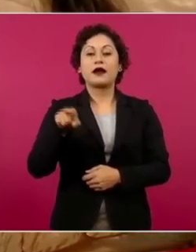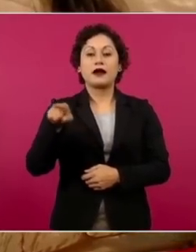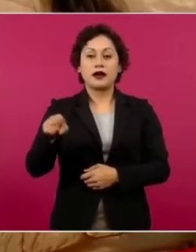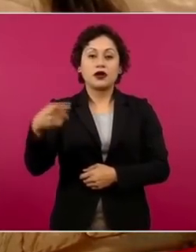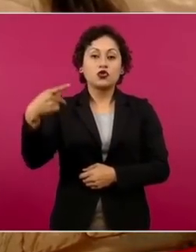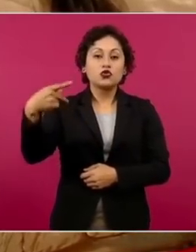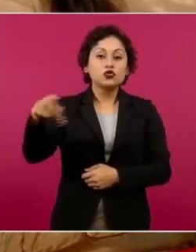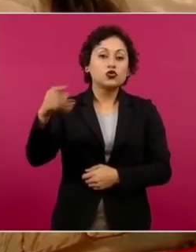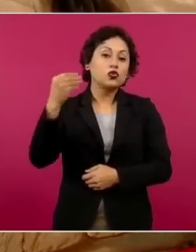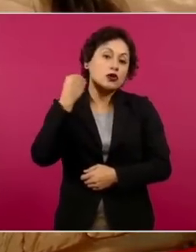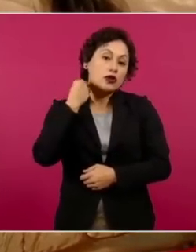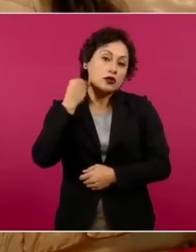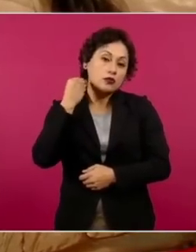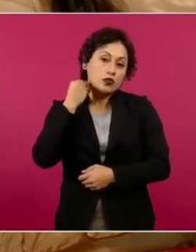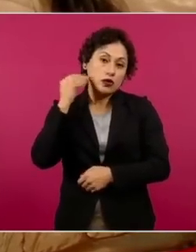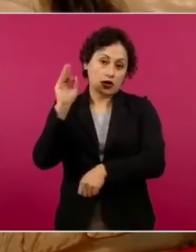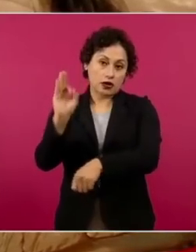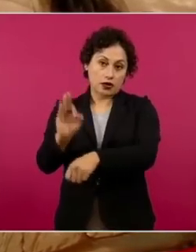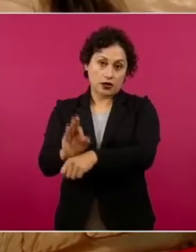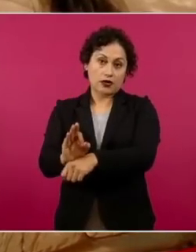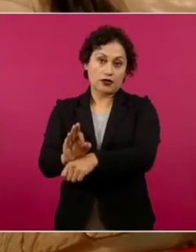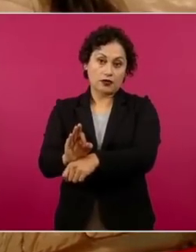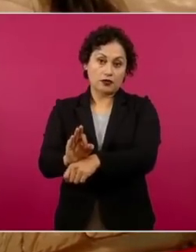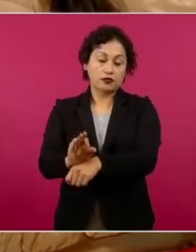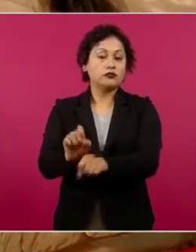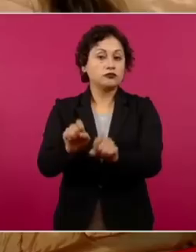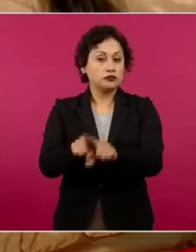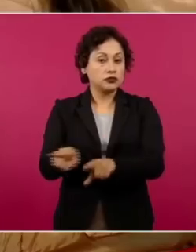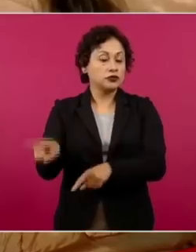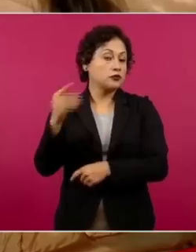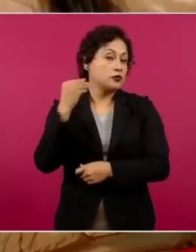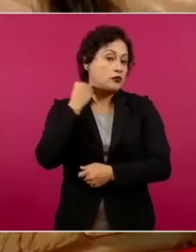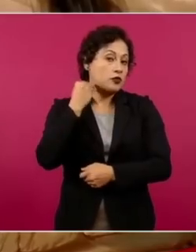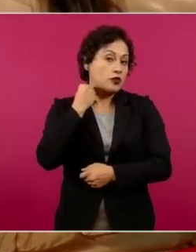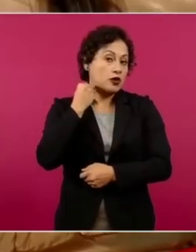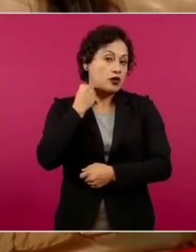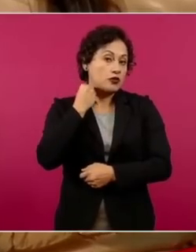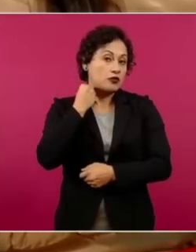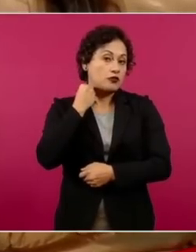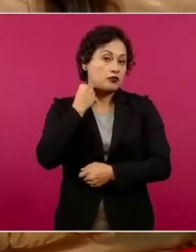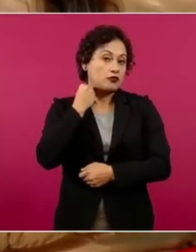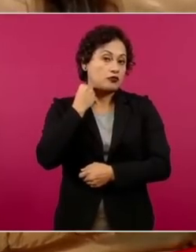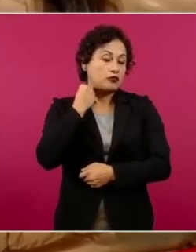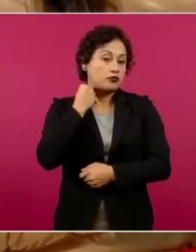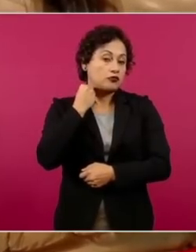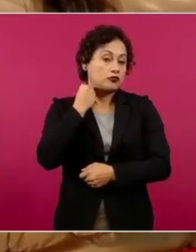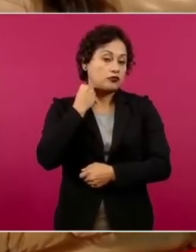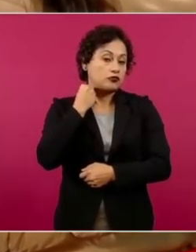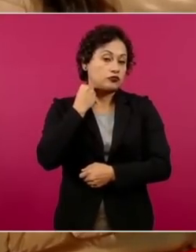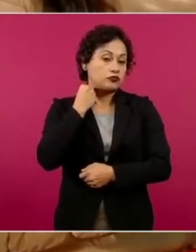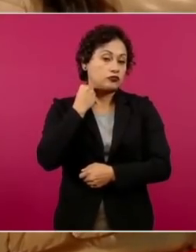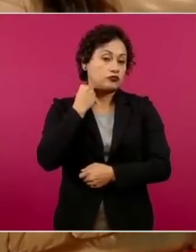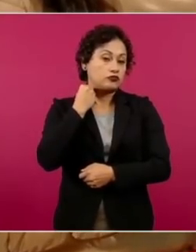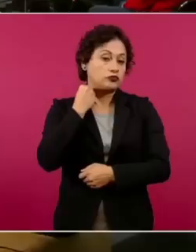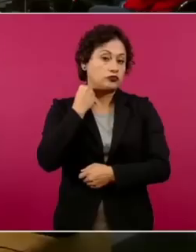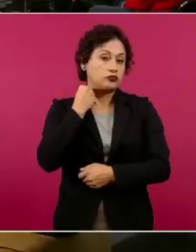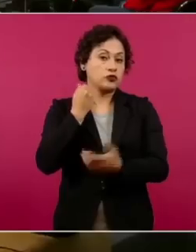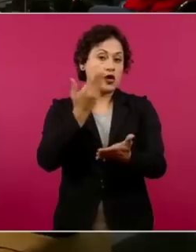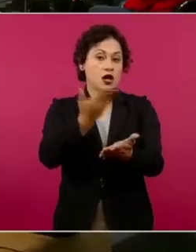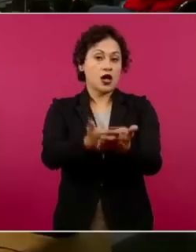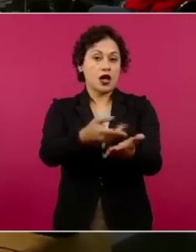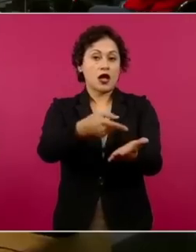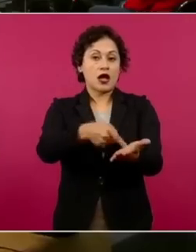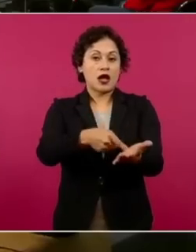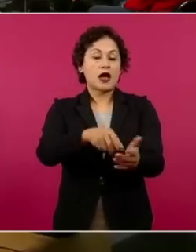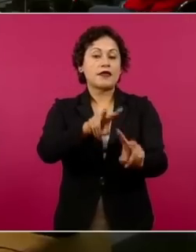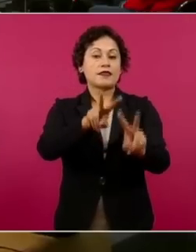de Kenia, pues también presentaron una situación de asuntos de género en